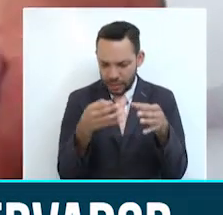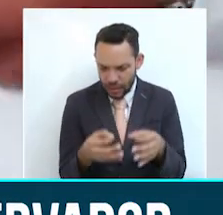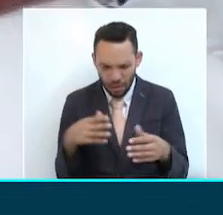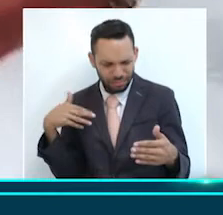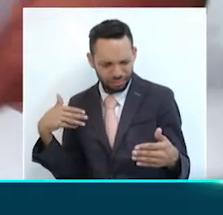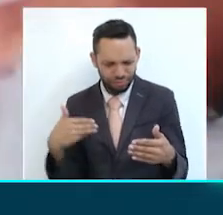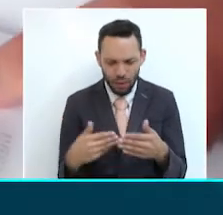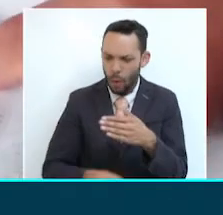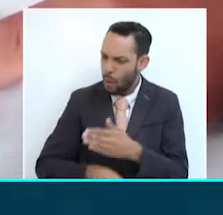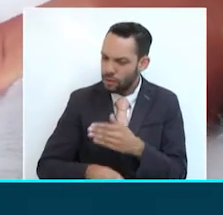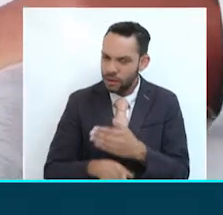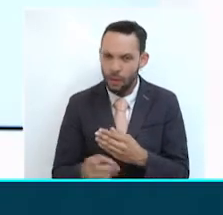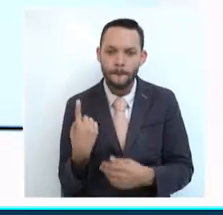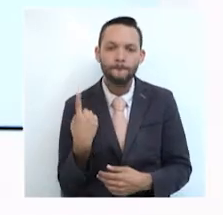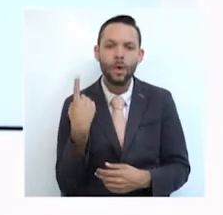final en esta contienda electoral.